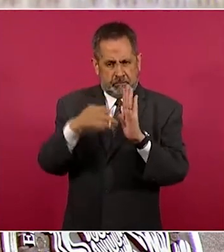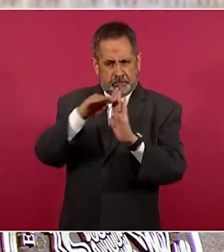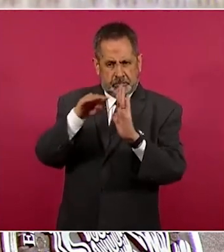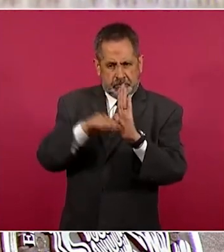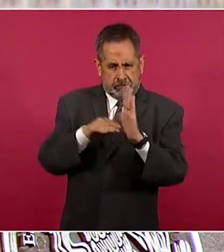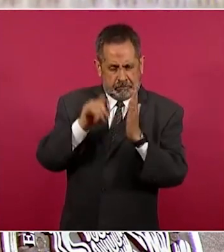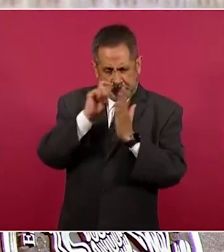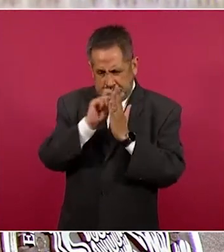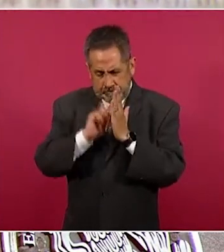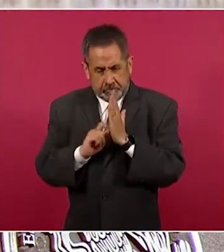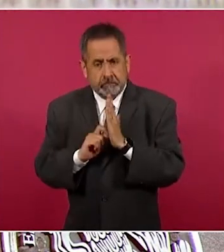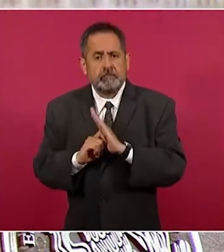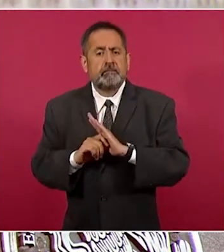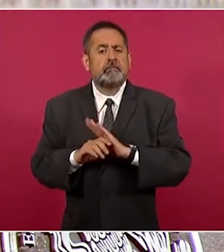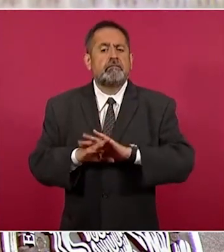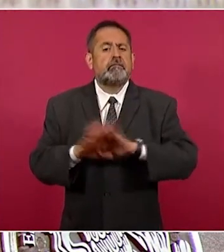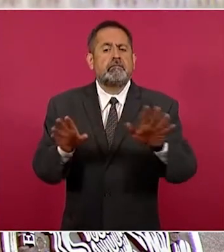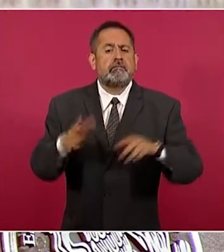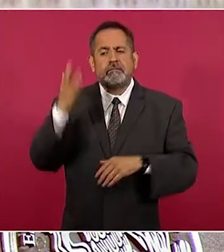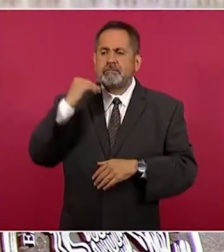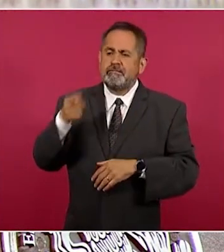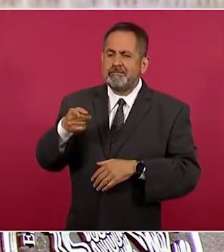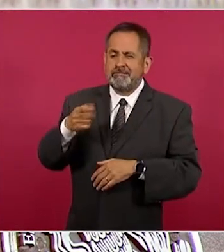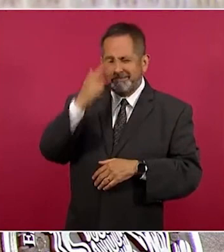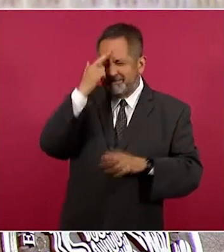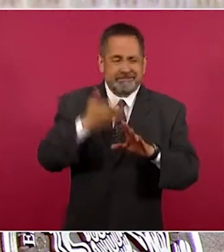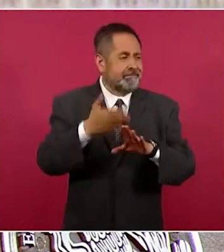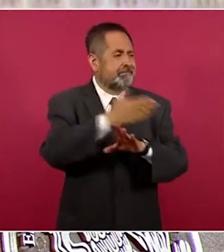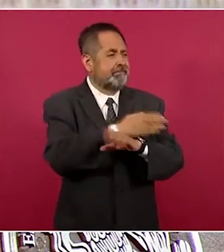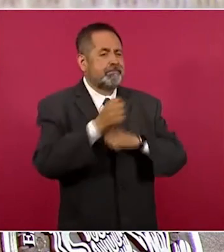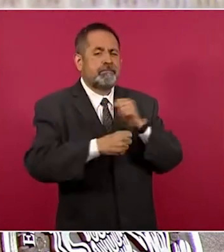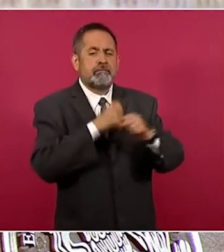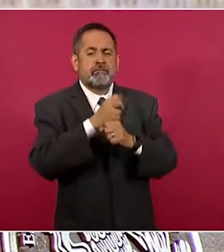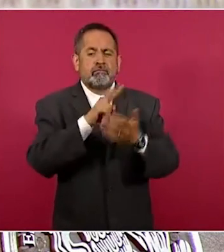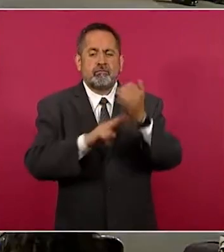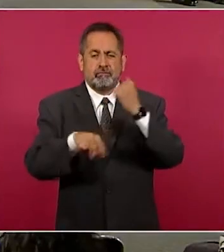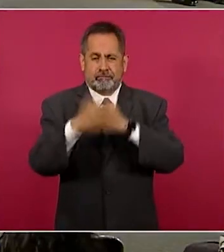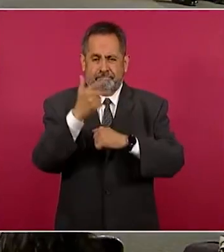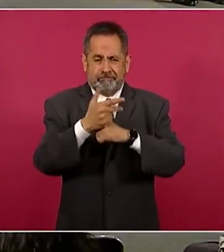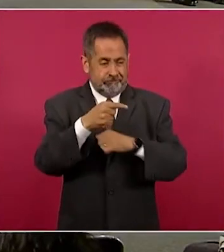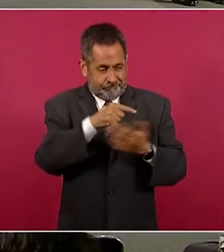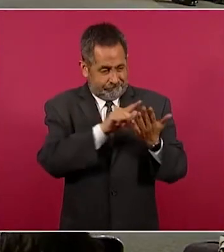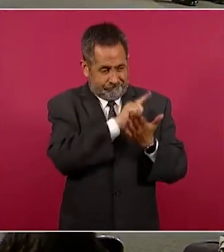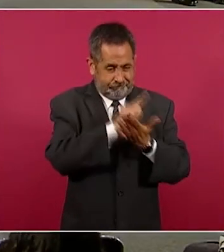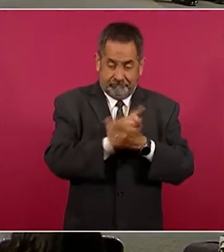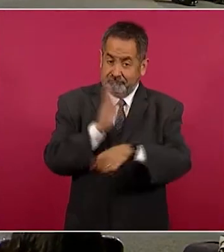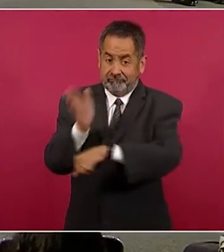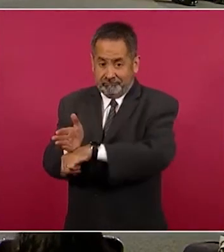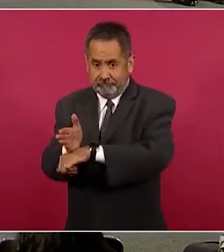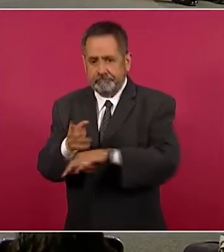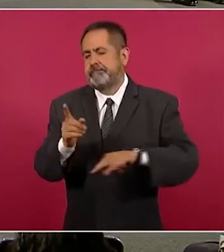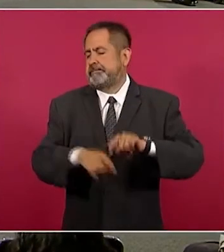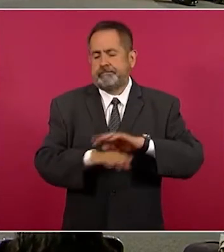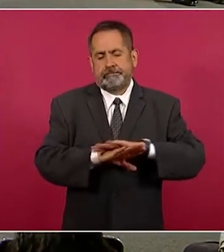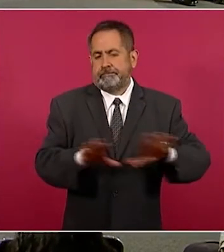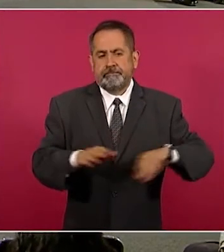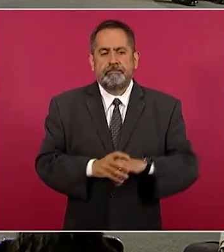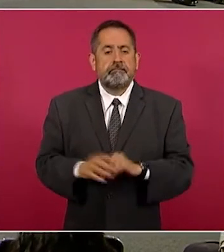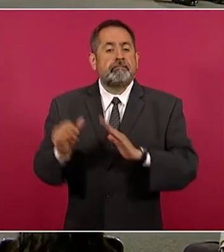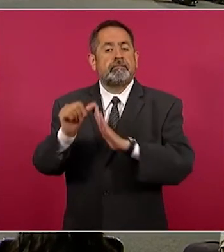que elimina el carácter punitivo de la reforma educativa del 2013. En su artículo tercero